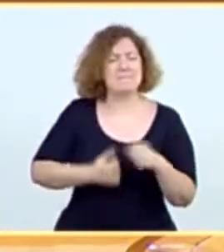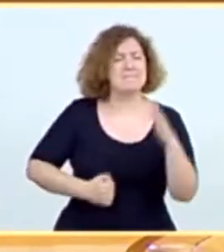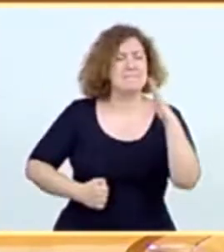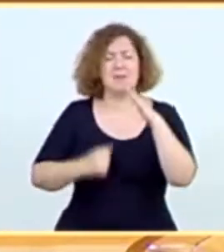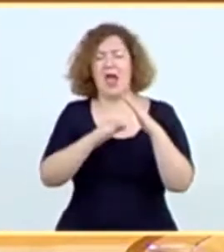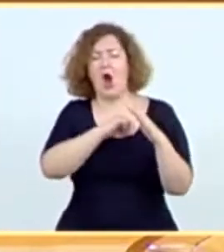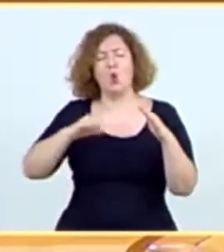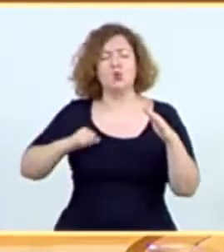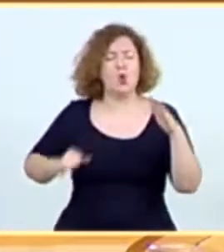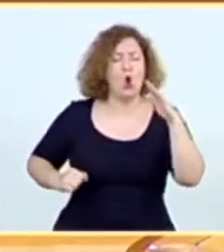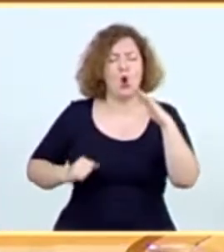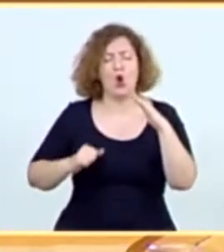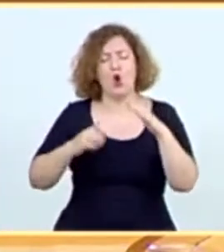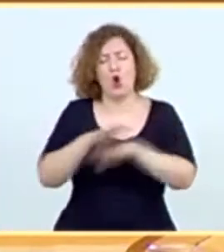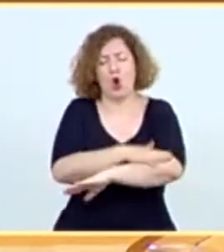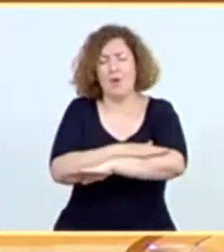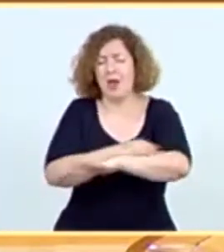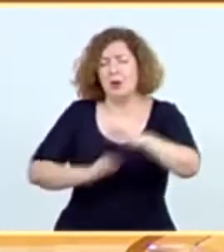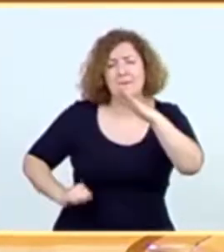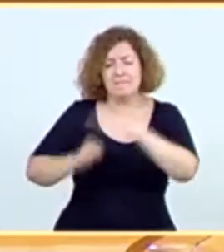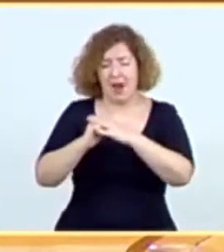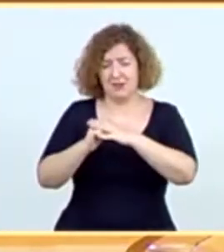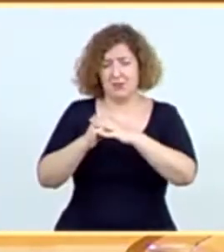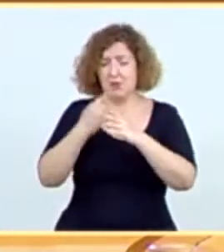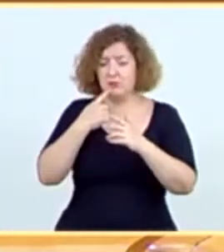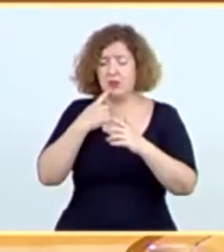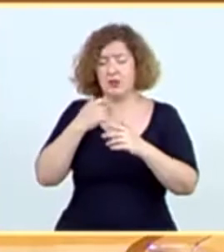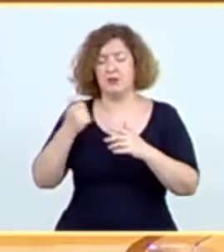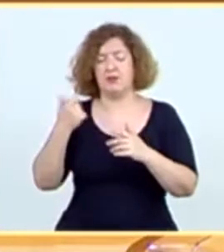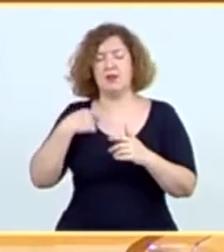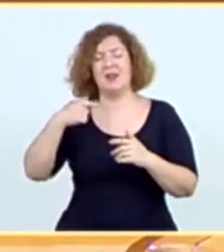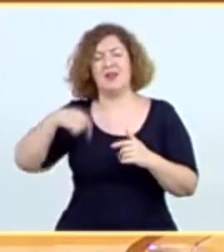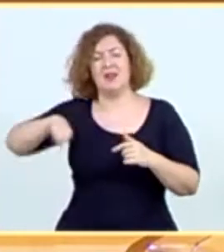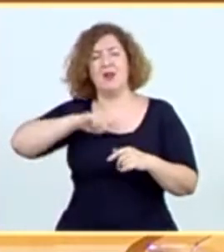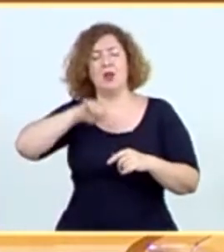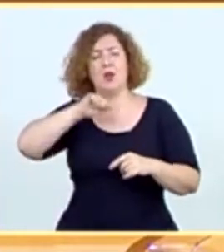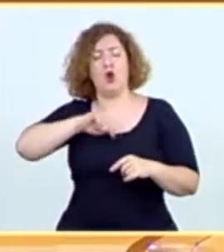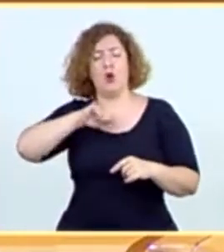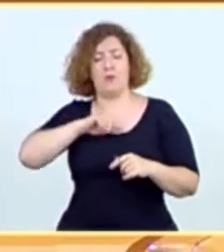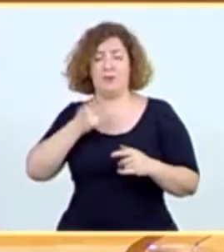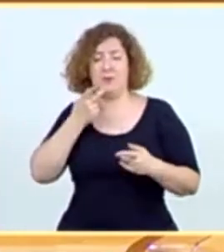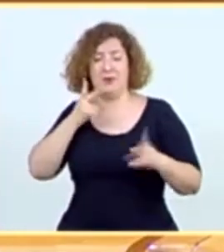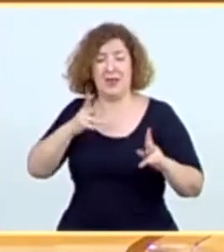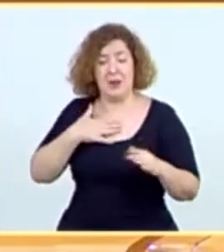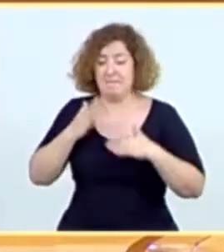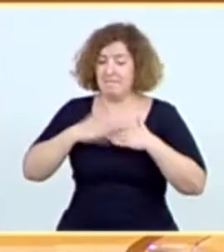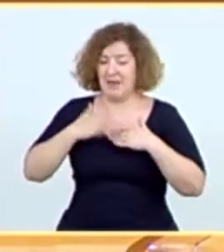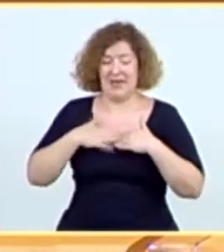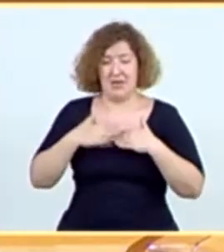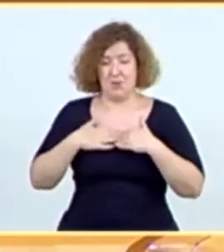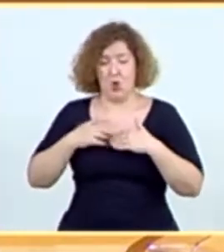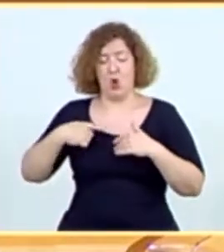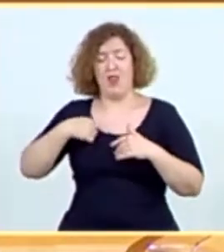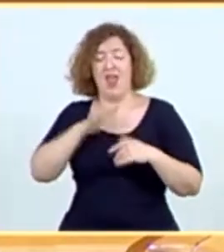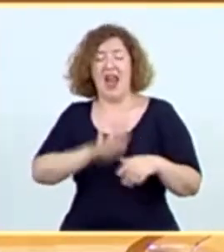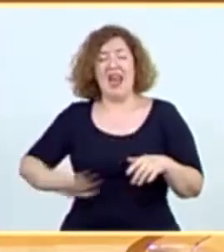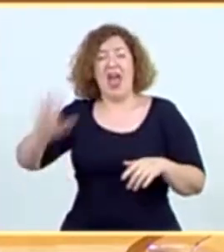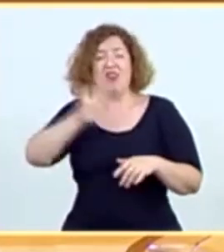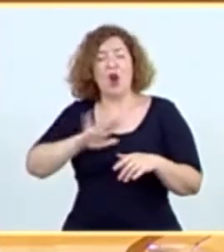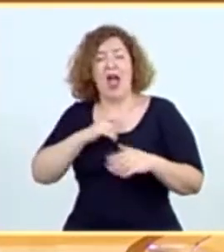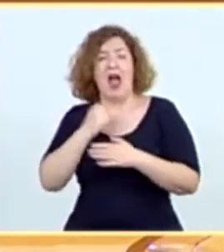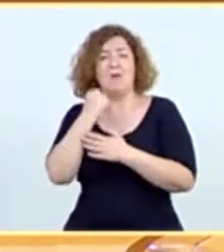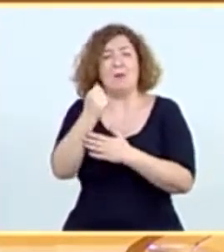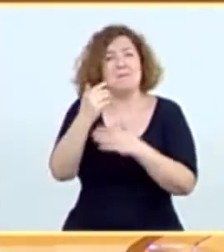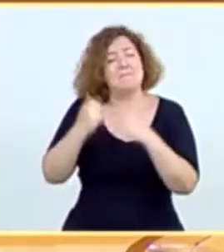admitía las fuerzas políticas de conciencia nacional española y el mínimo autogobierno que podían admitir las fuerzas de ámbito nacional vasco.